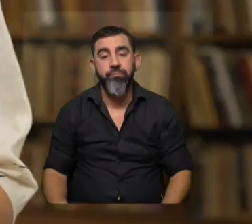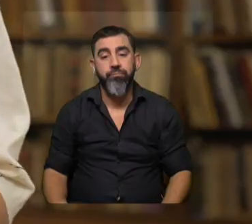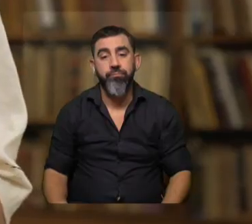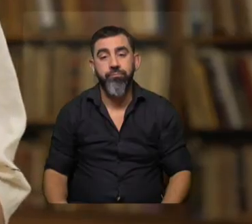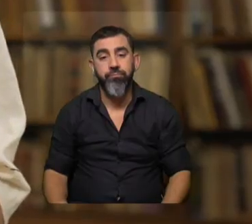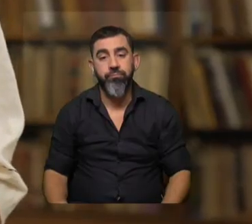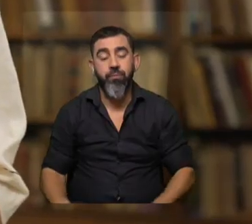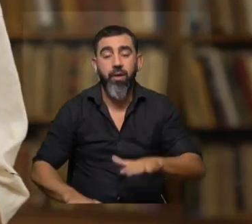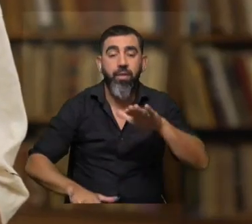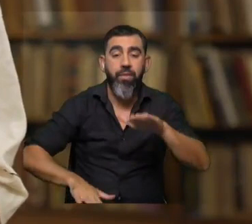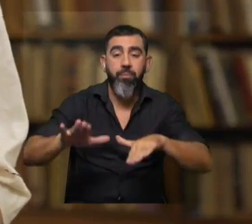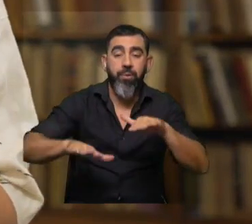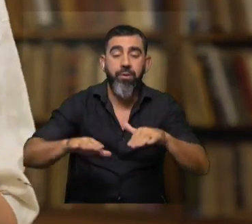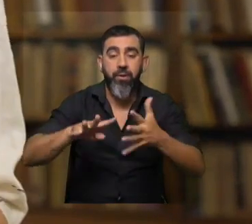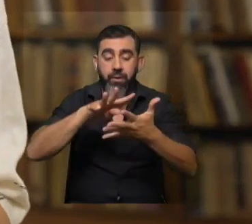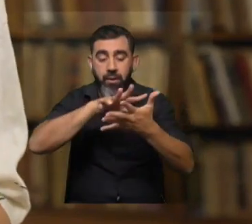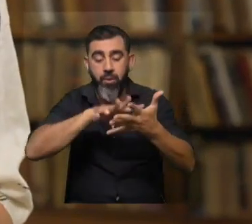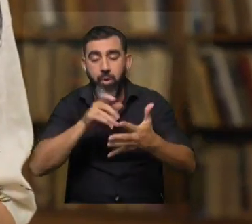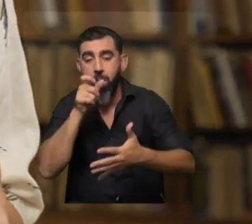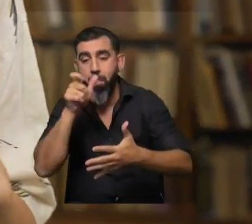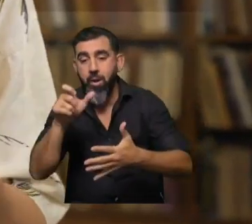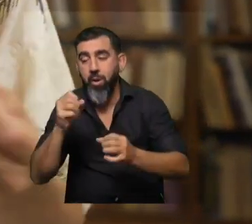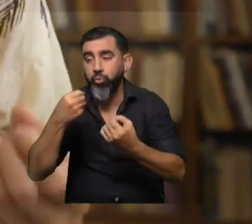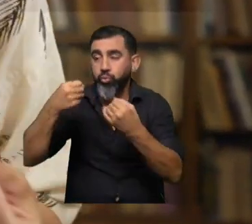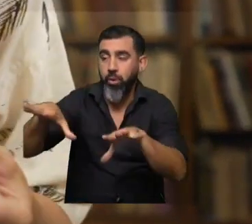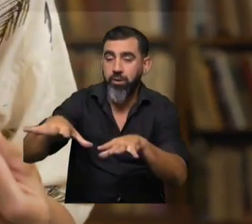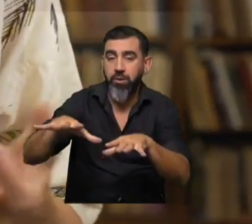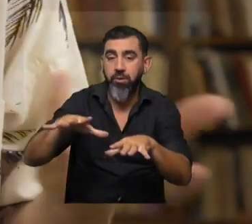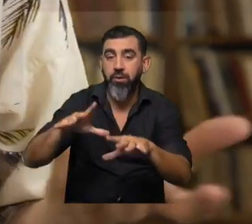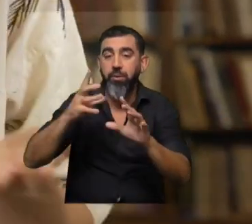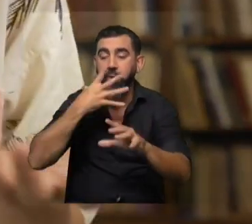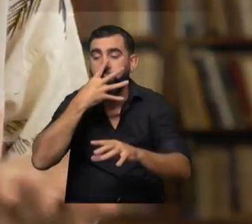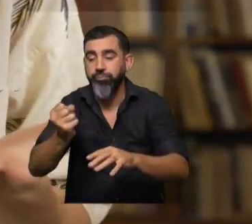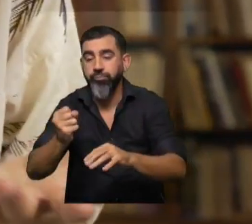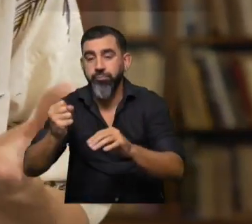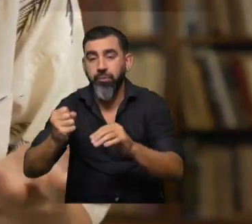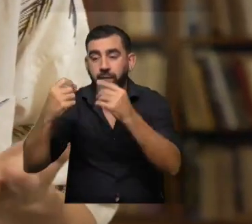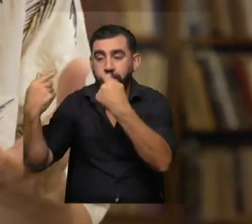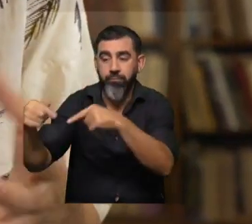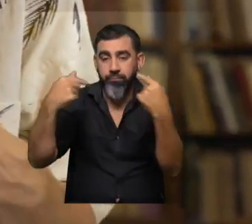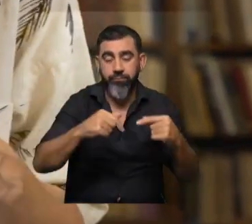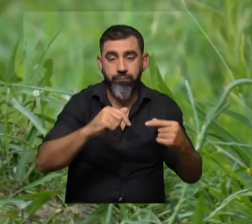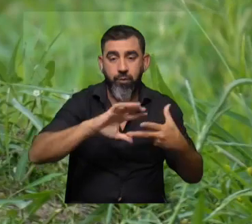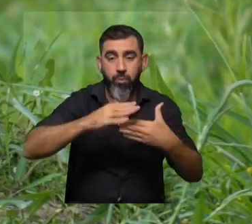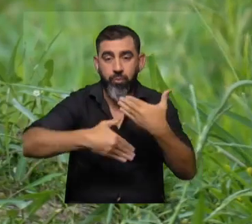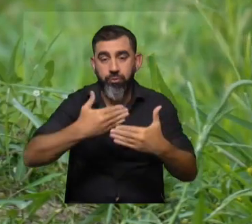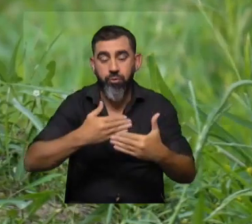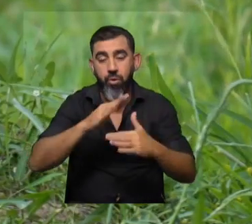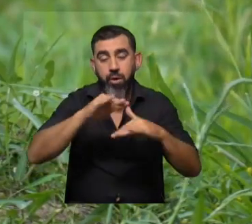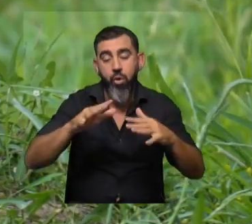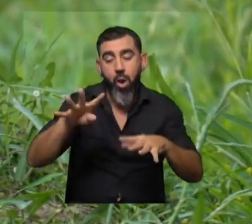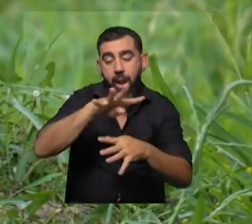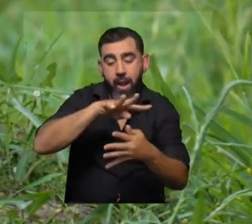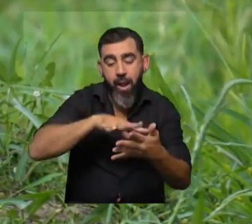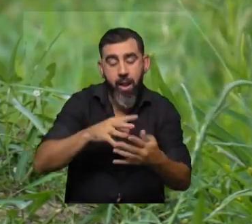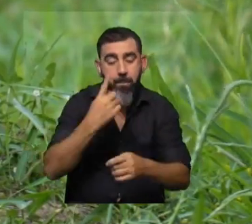distinciones, según si estudiamos la lectura de palabras aisladas, de la comprensión de textos, que son dos procesos que difieren bastante. Los niños, cuando aprenden a leer,